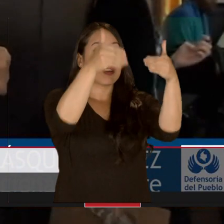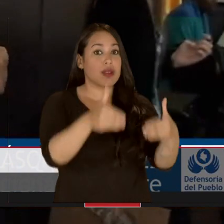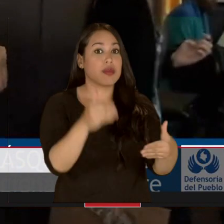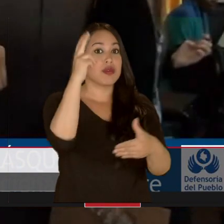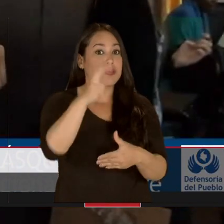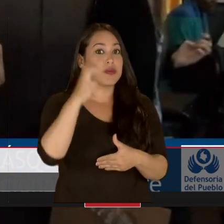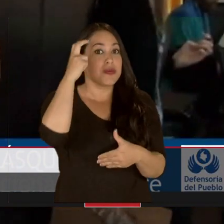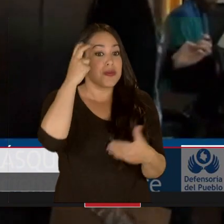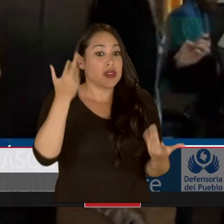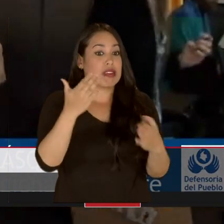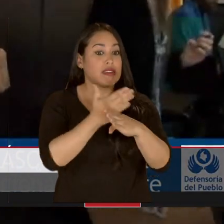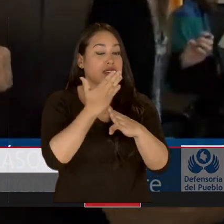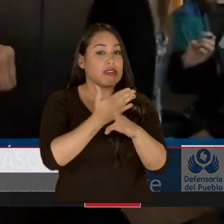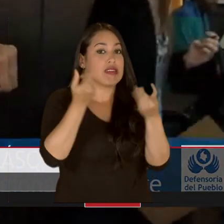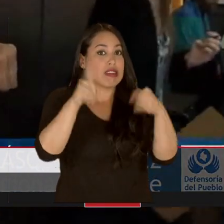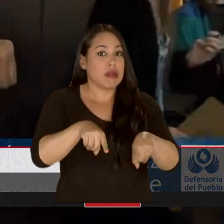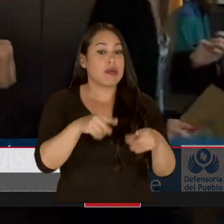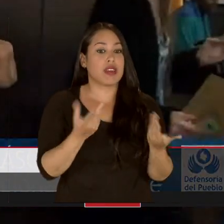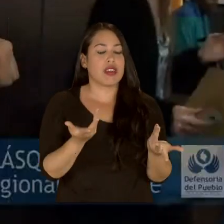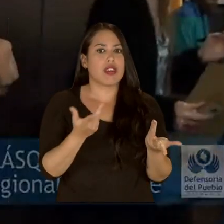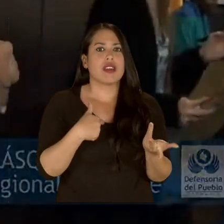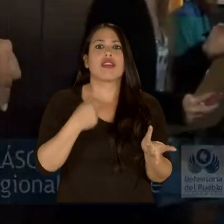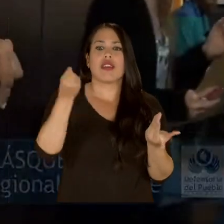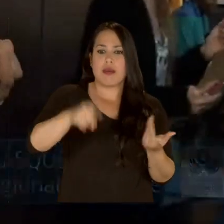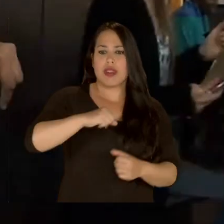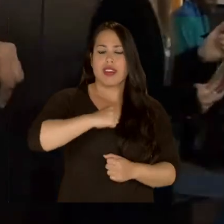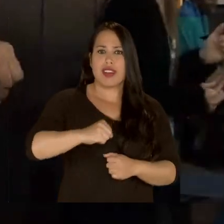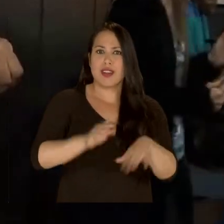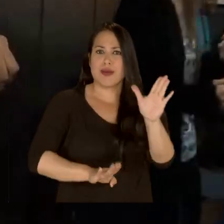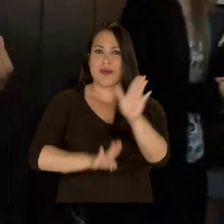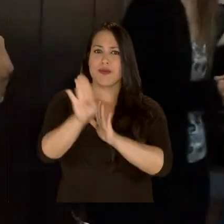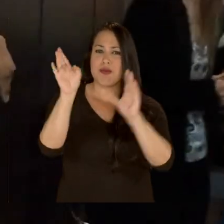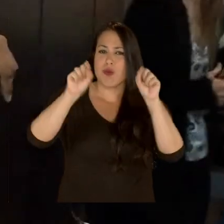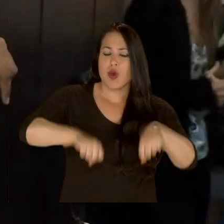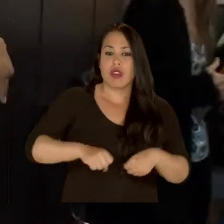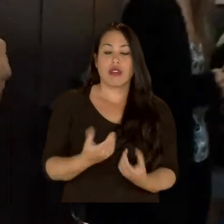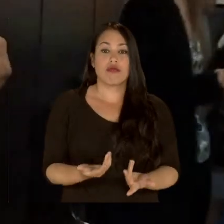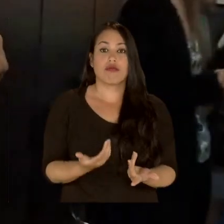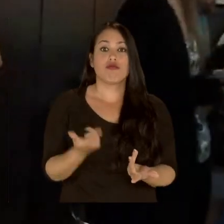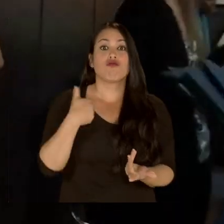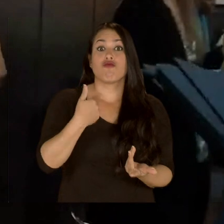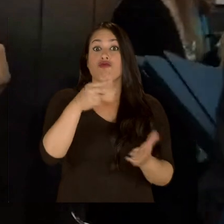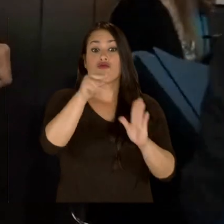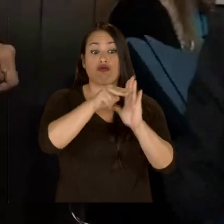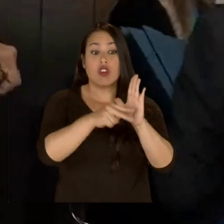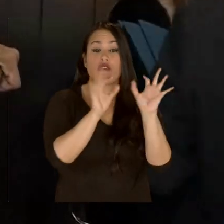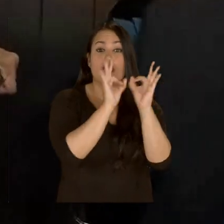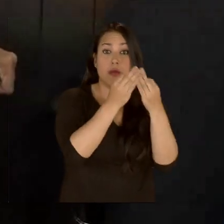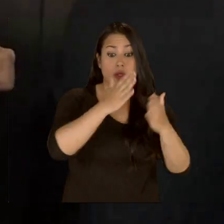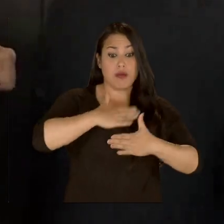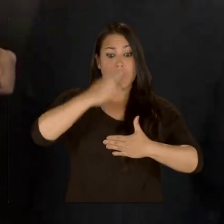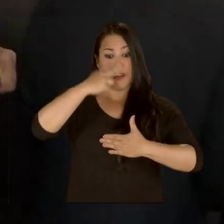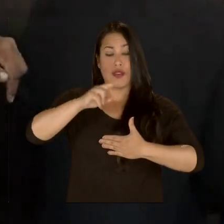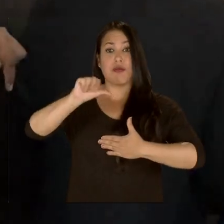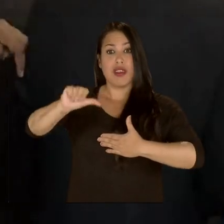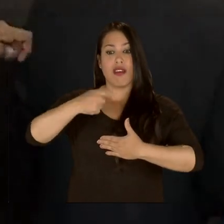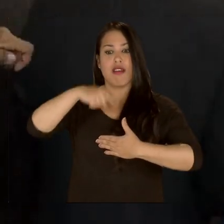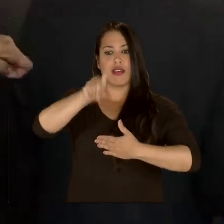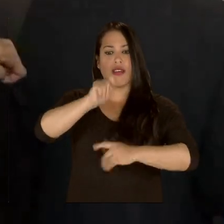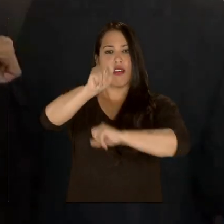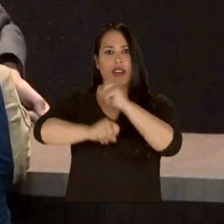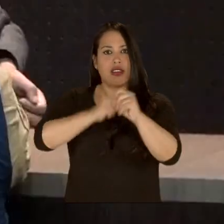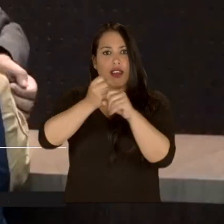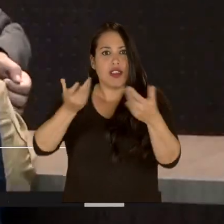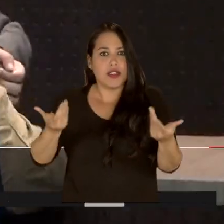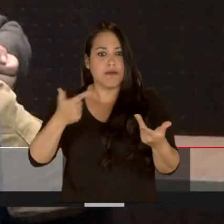personas en situación de discapacidad, que tienen problemas mentales, también tienen derecho a salir adelante. Tienen derecho a tener una familia